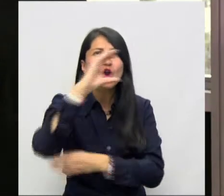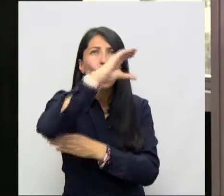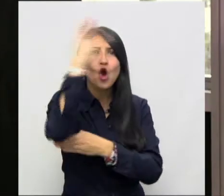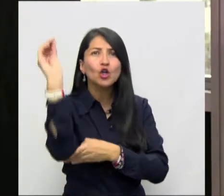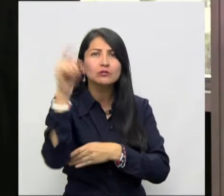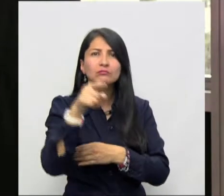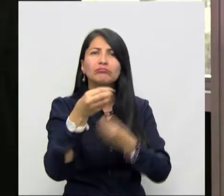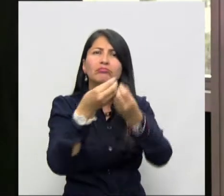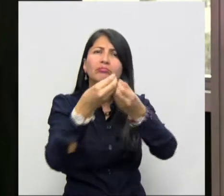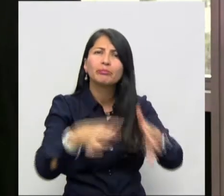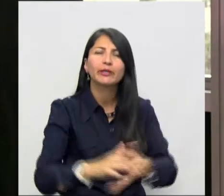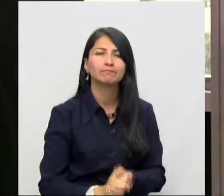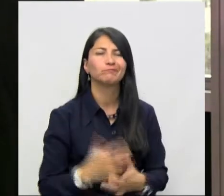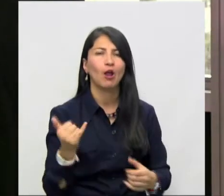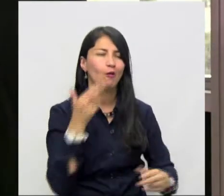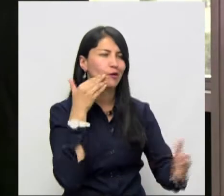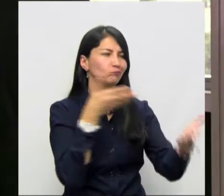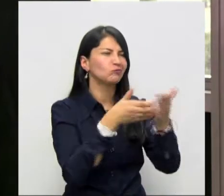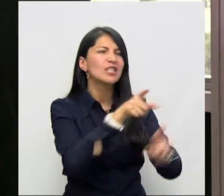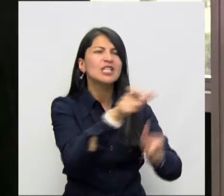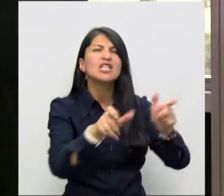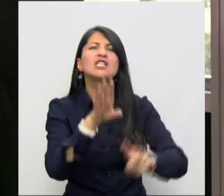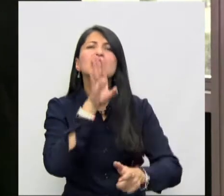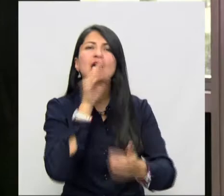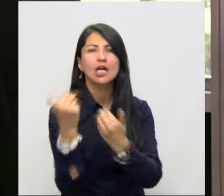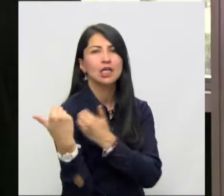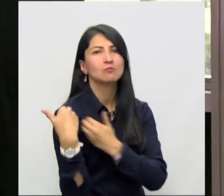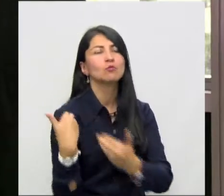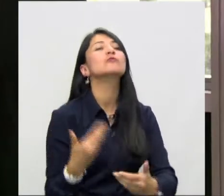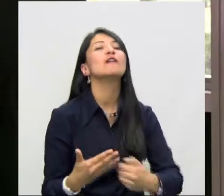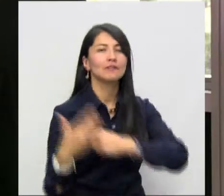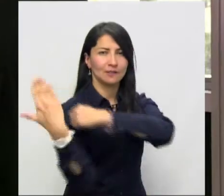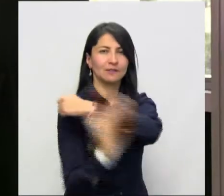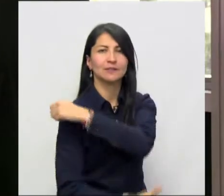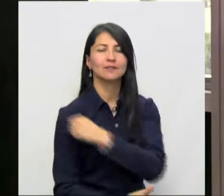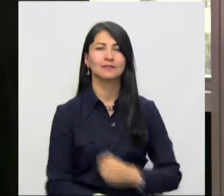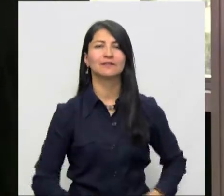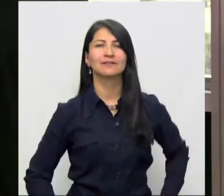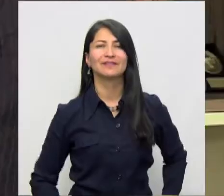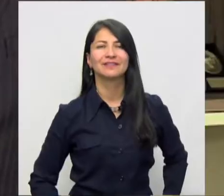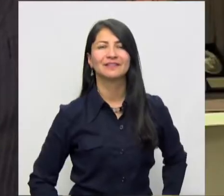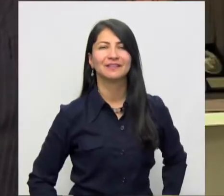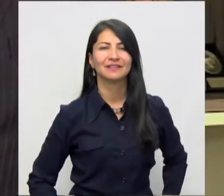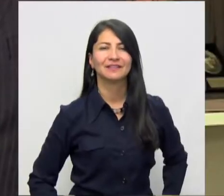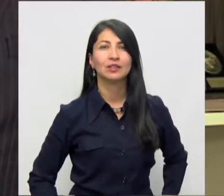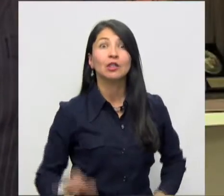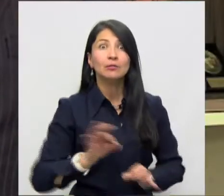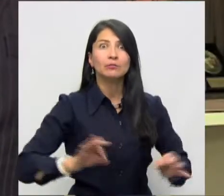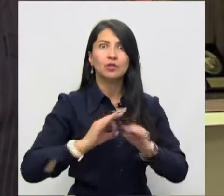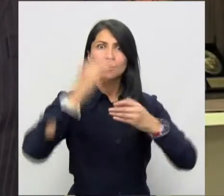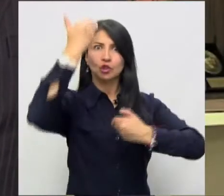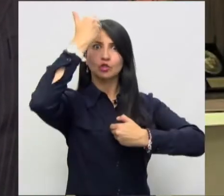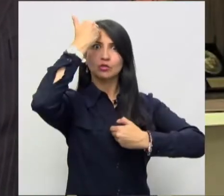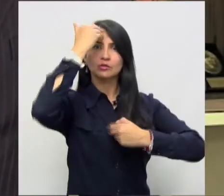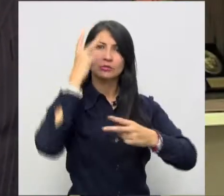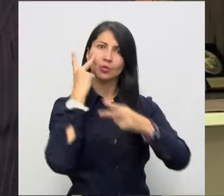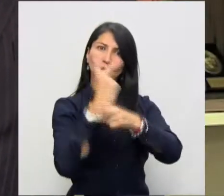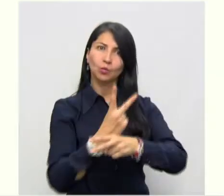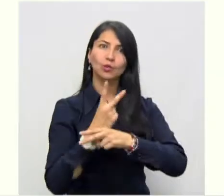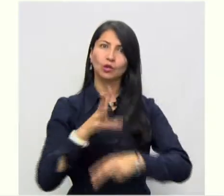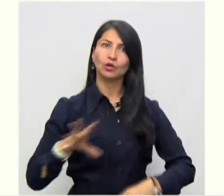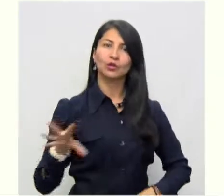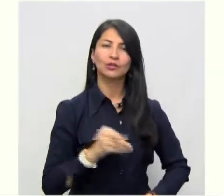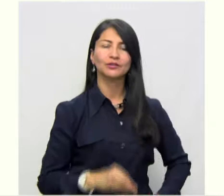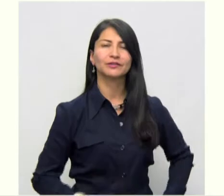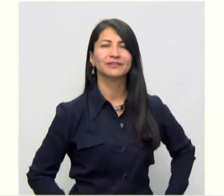costa se perdieron. Procesos fiscales siguen avanzando para hacer pagar a los responsables. Cuidar lo nuestro tiene sentido.